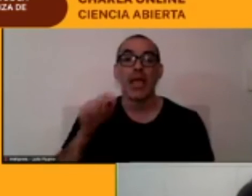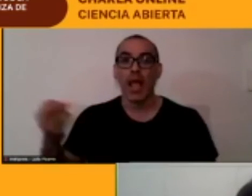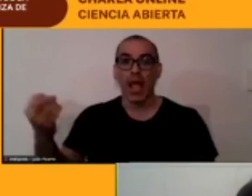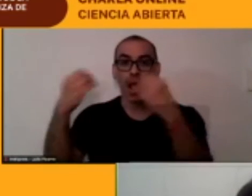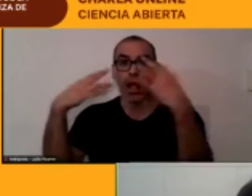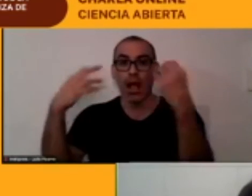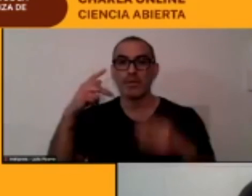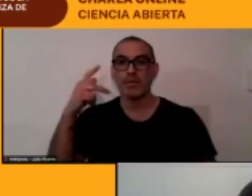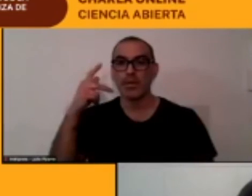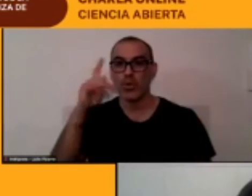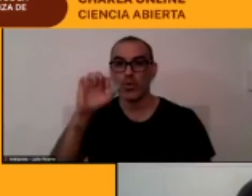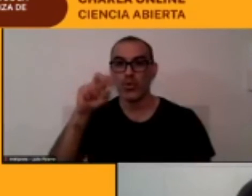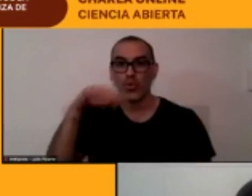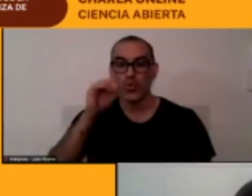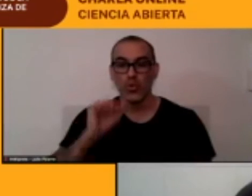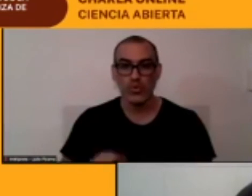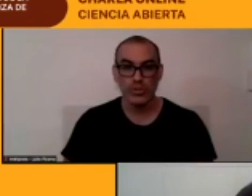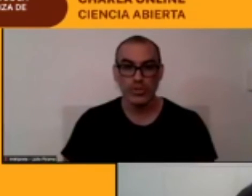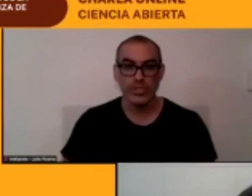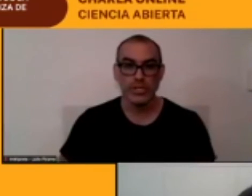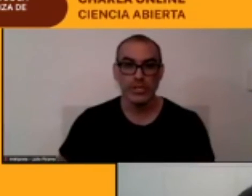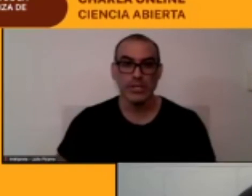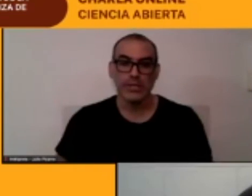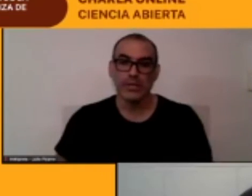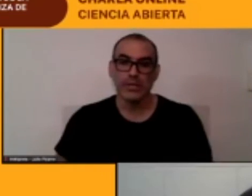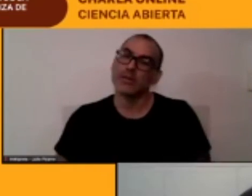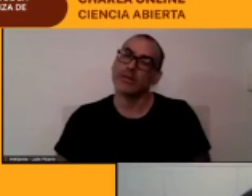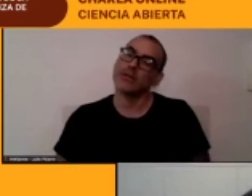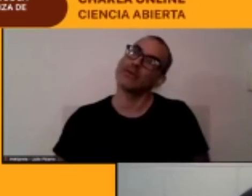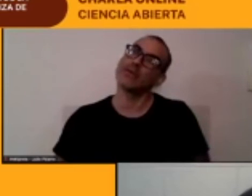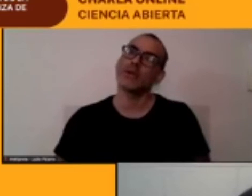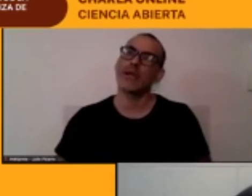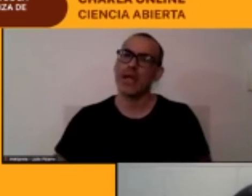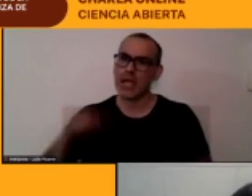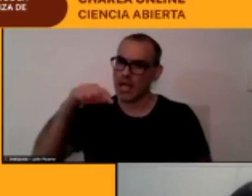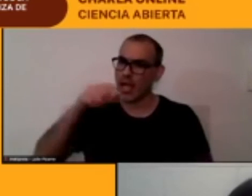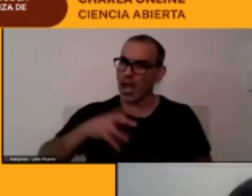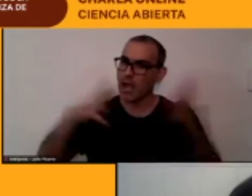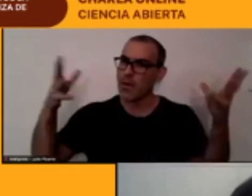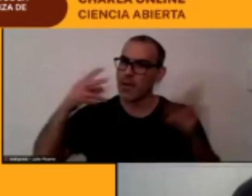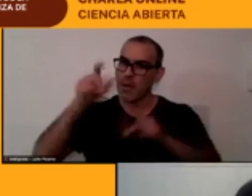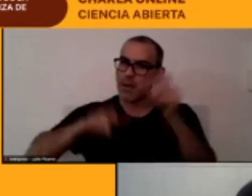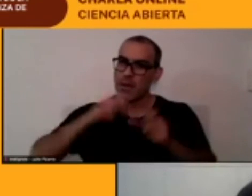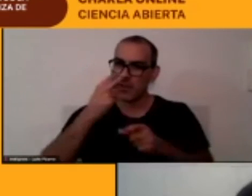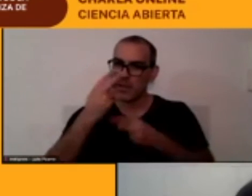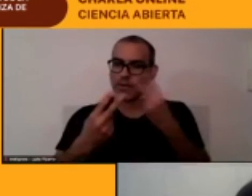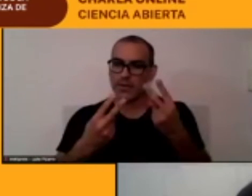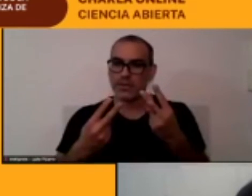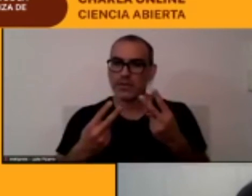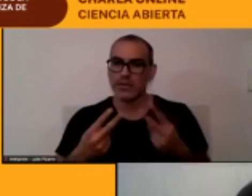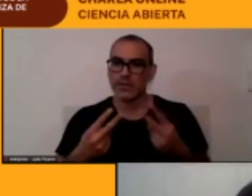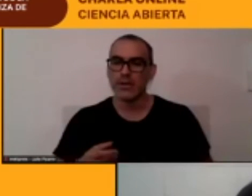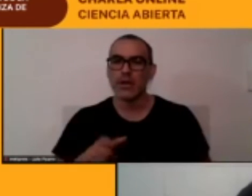cápedra conocido aquí en Atacama el padre francés ¿no?